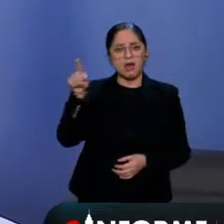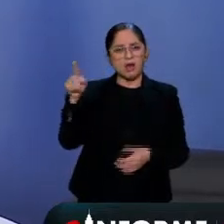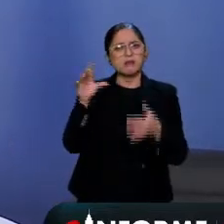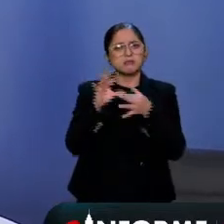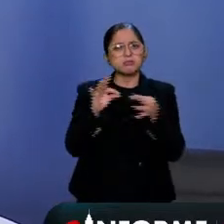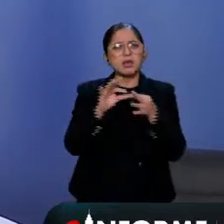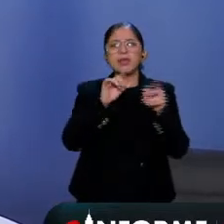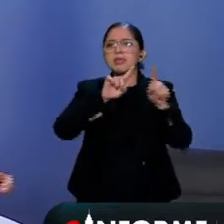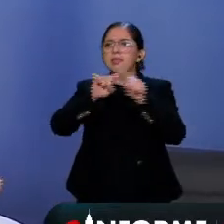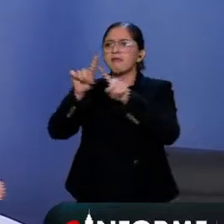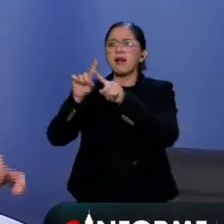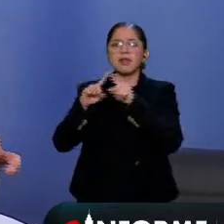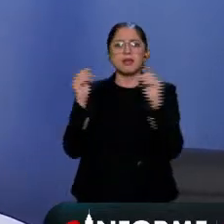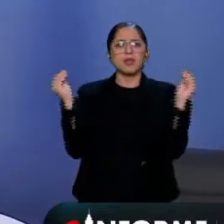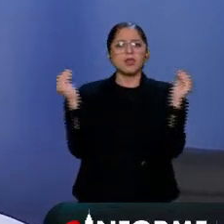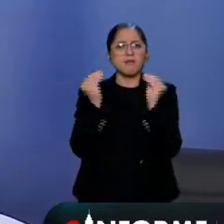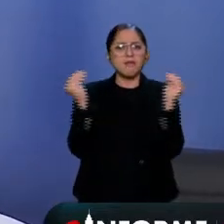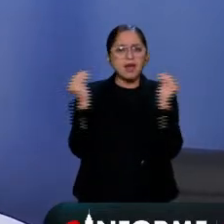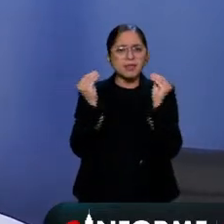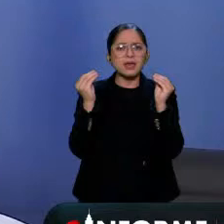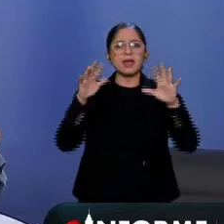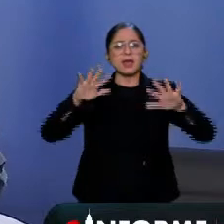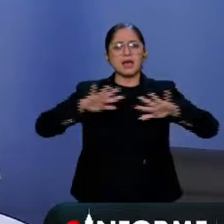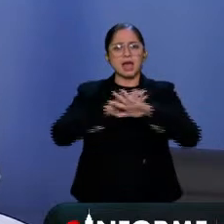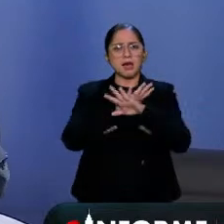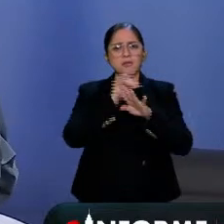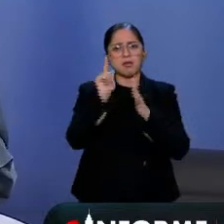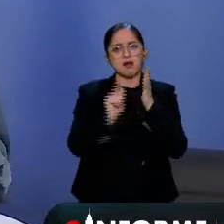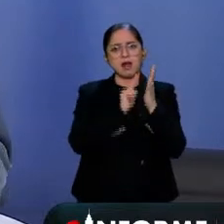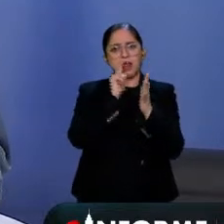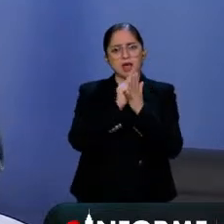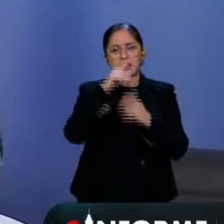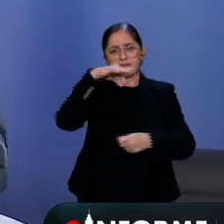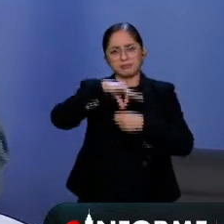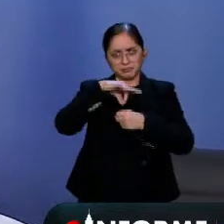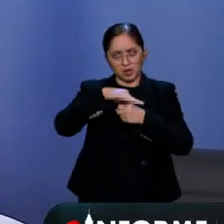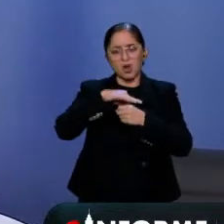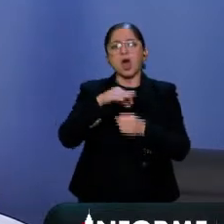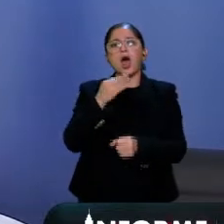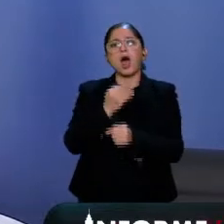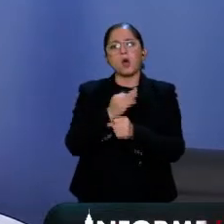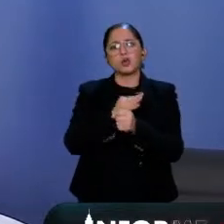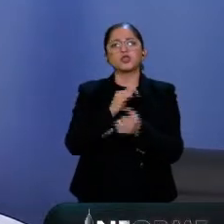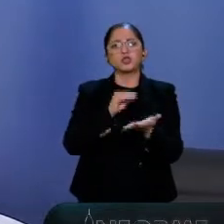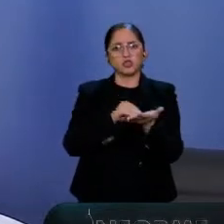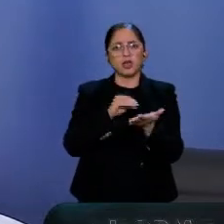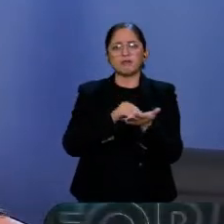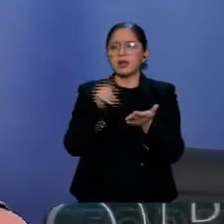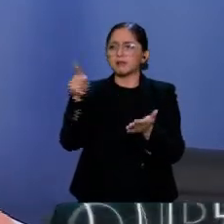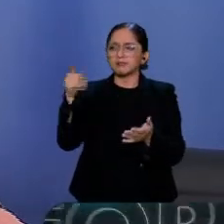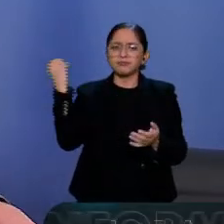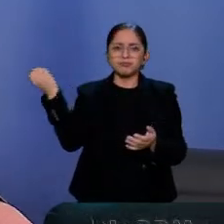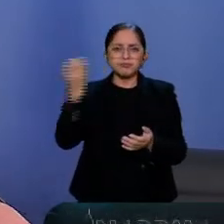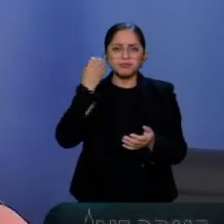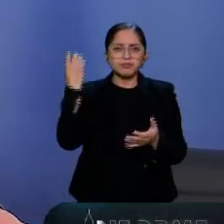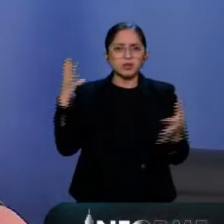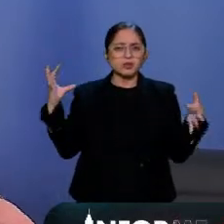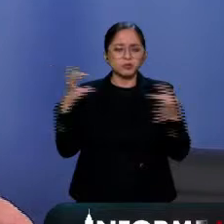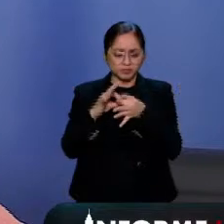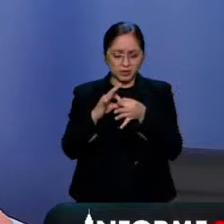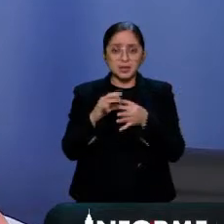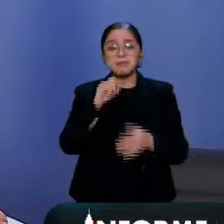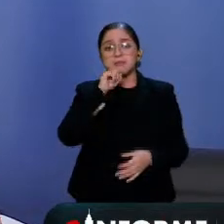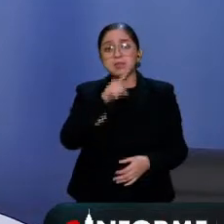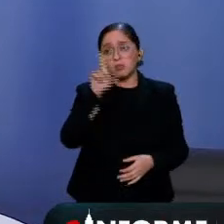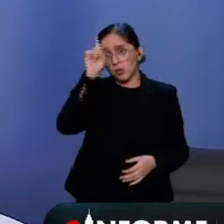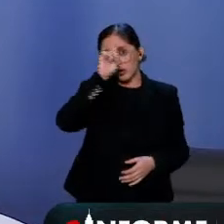a diversos tópicos de la reforma electoral continúa el Parlamento Abierto. Y uno de esos tópicos, la elección de consejeros electorales